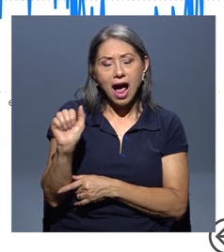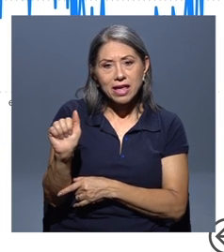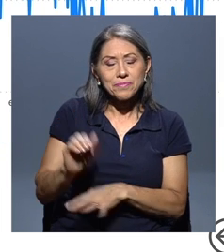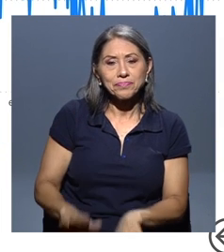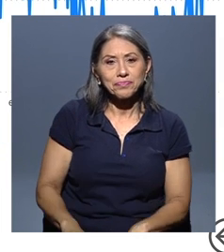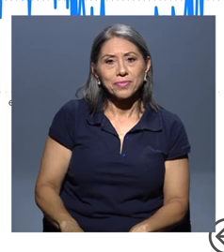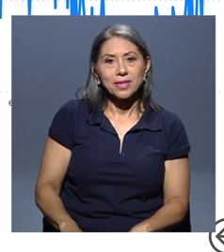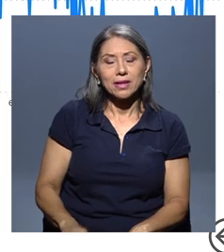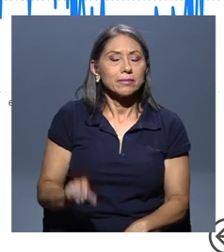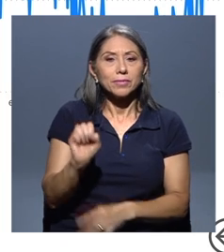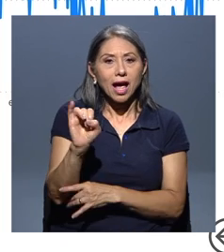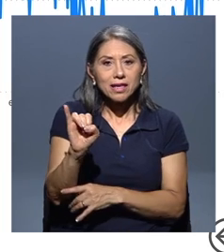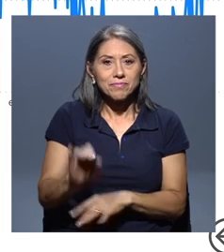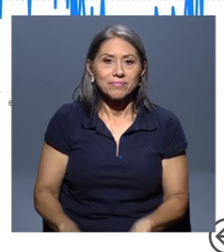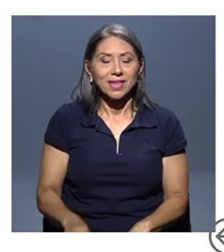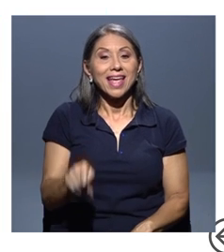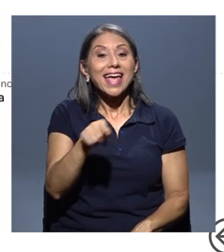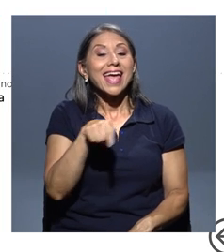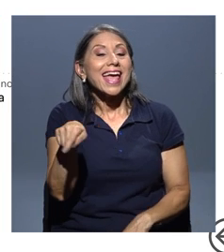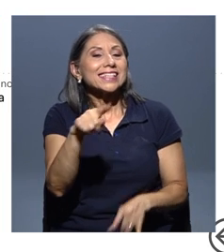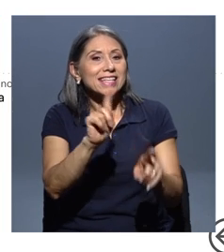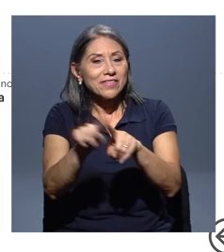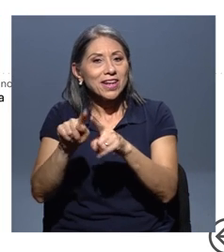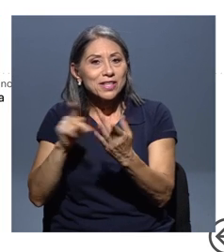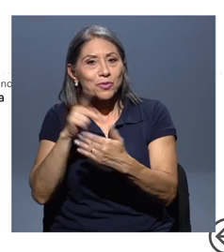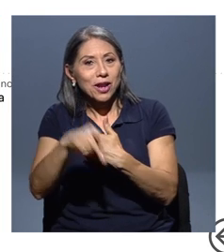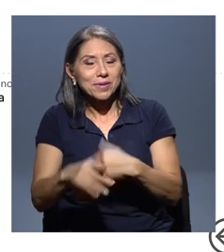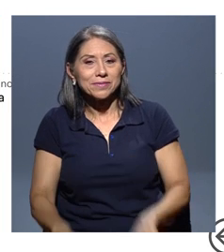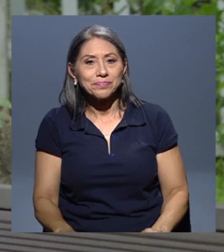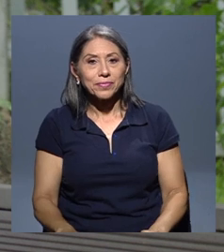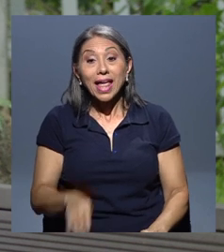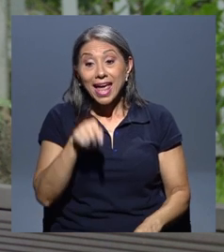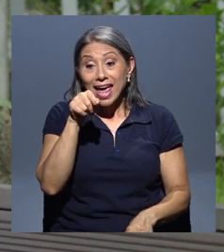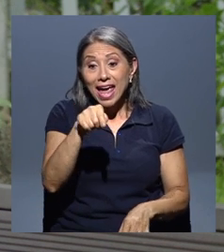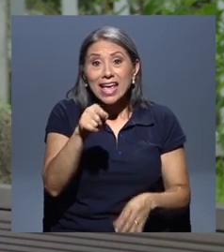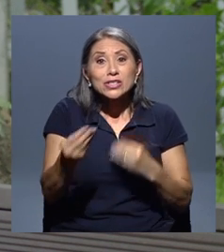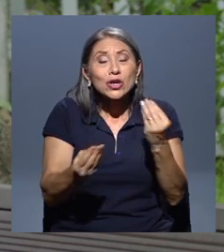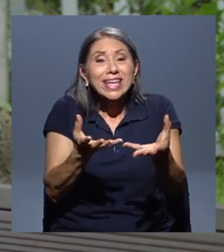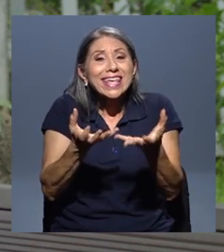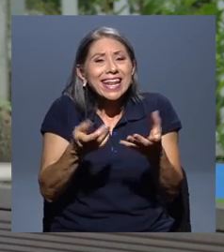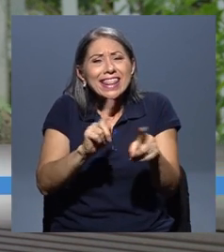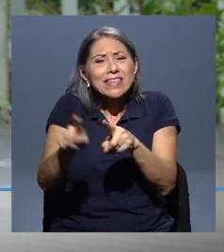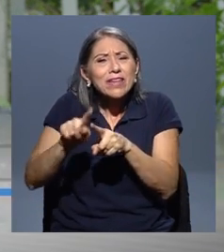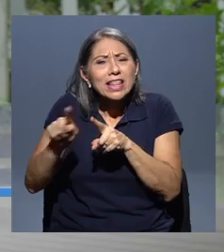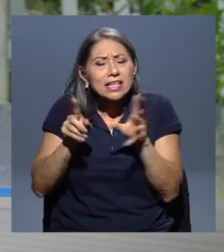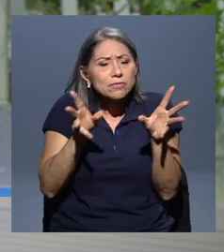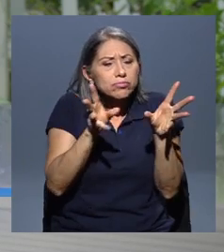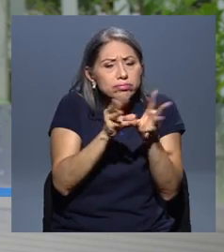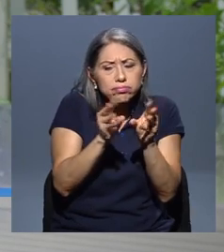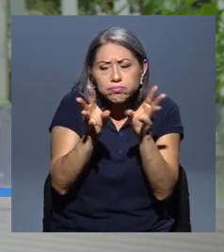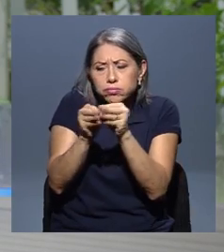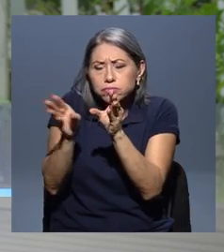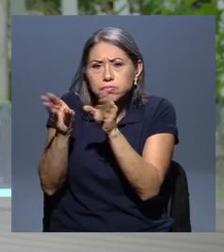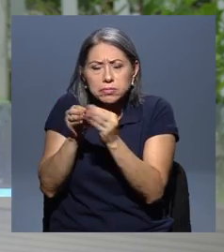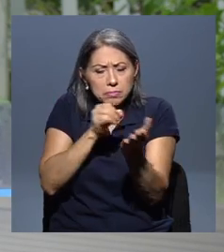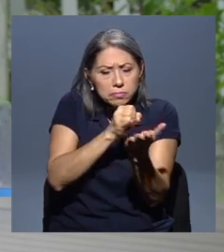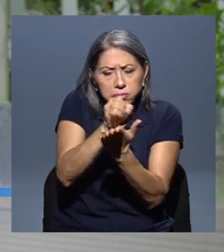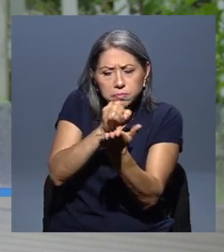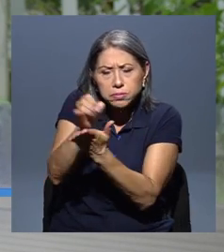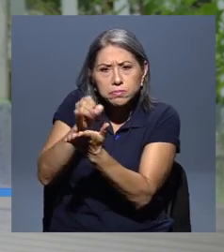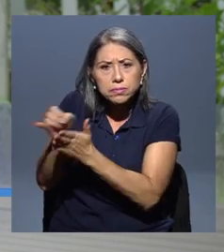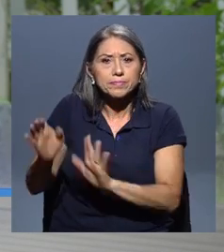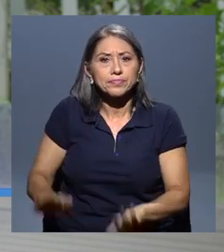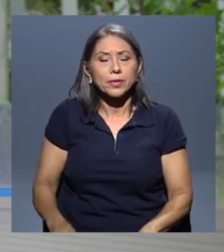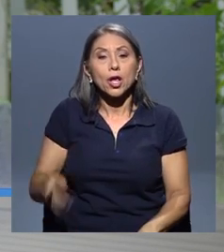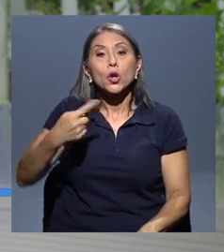aportar al país con otras mediciones. Nosotros hemos desarrollado en varios momentos lo que son estimaciones de la pandemia como tal, de cuándo